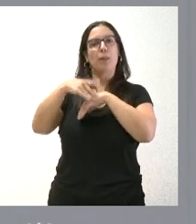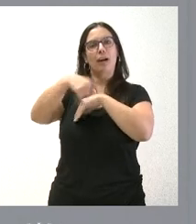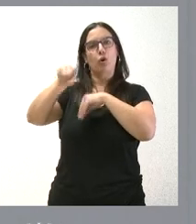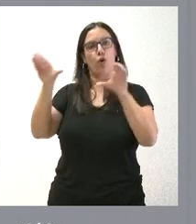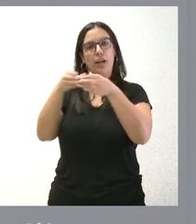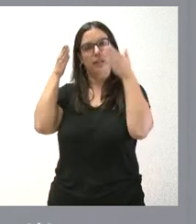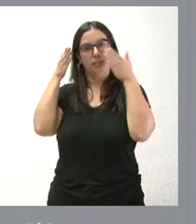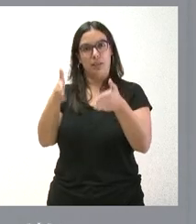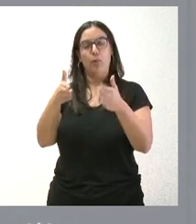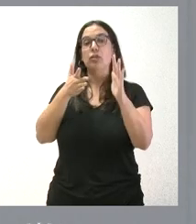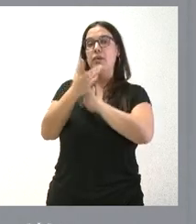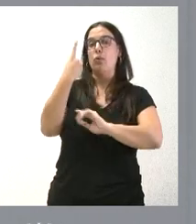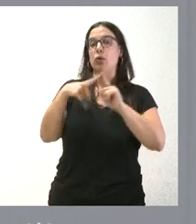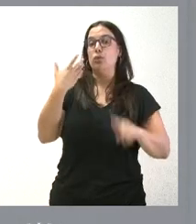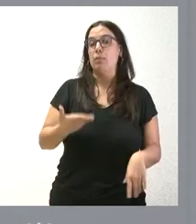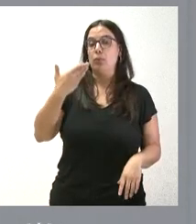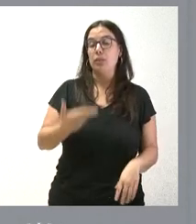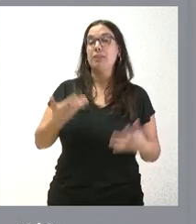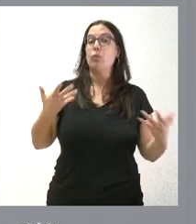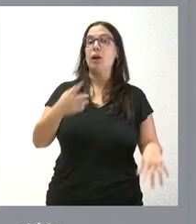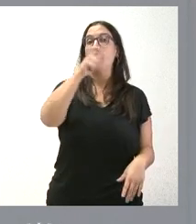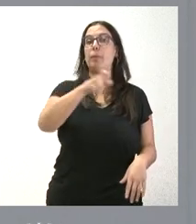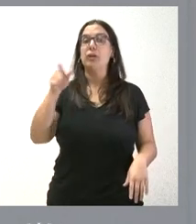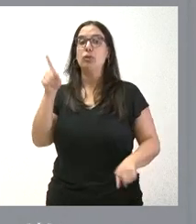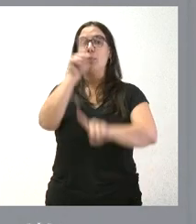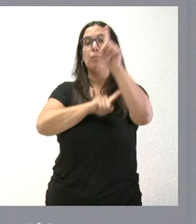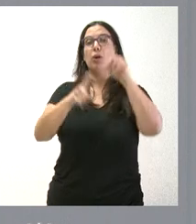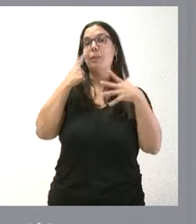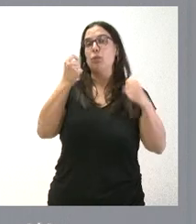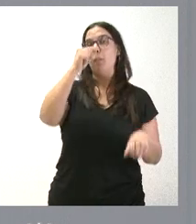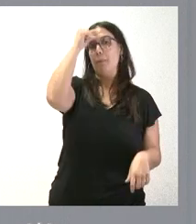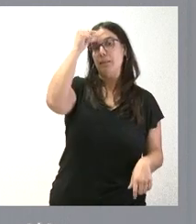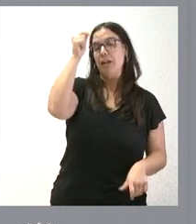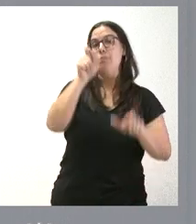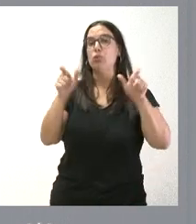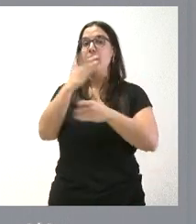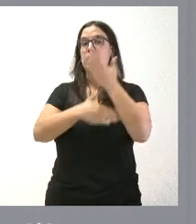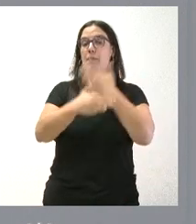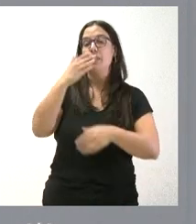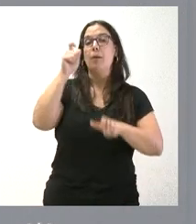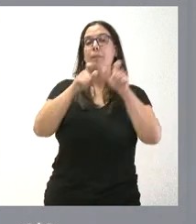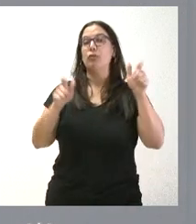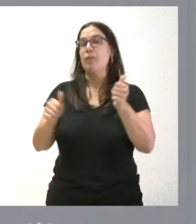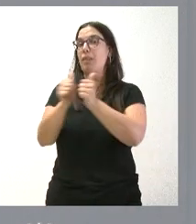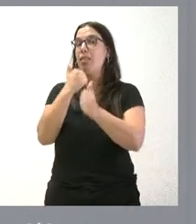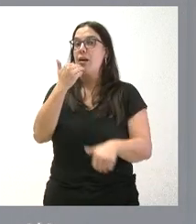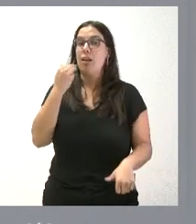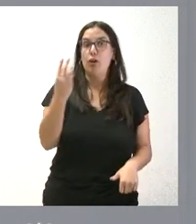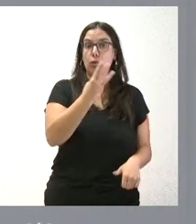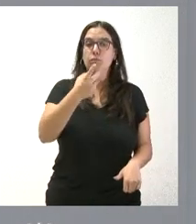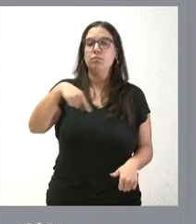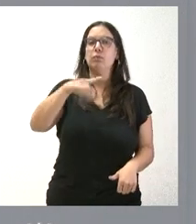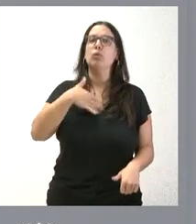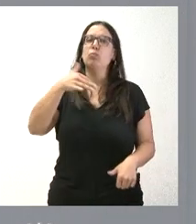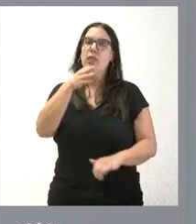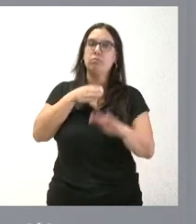algo muy importante, que es que las personas con problemas de salud mental, las personas con discapacidad, las personas con algún tipo de dependencia tengan